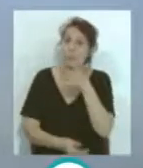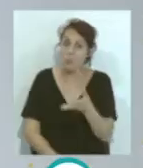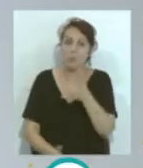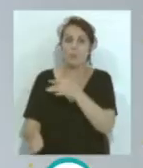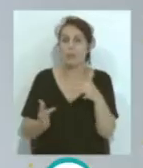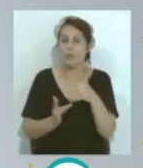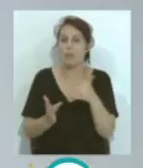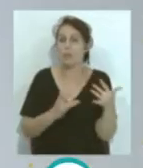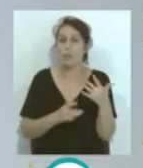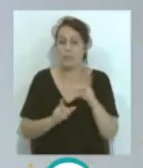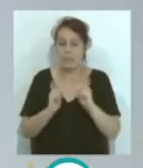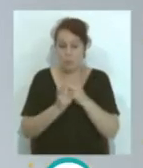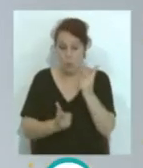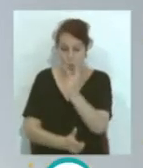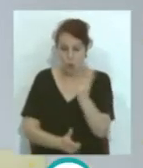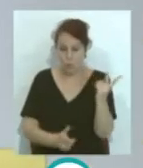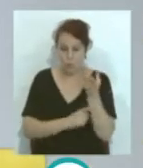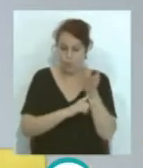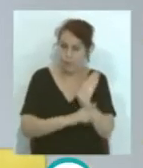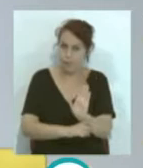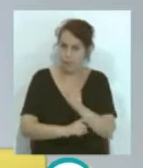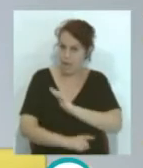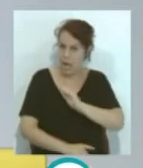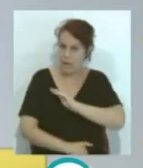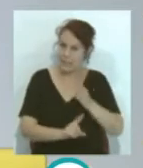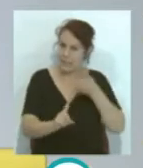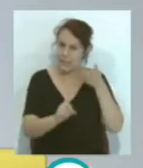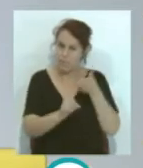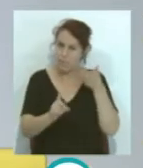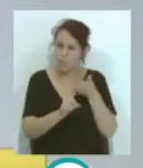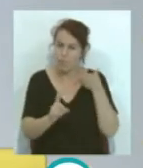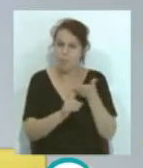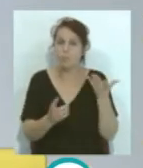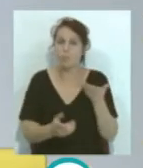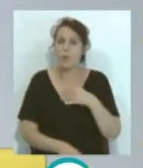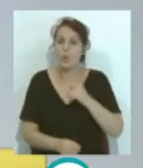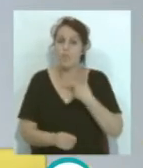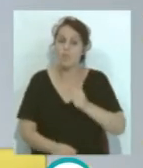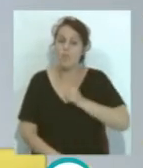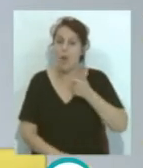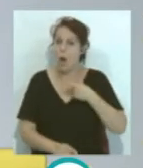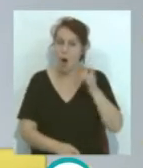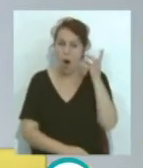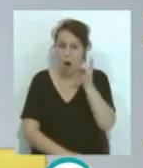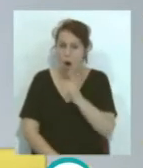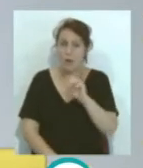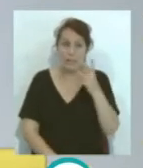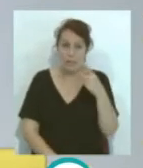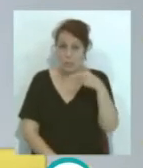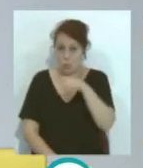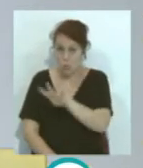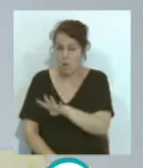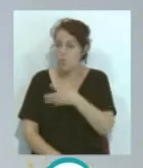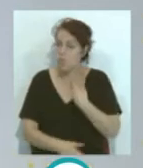partido con dos equipos... ...que proponen bastante en ataque... ...que tuvieron la oportunidad de hacer muchos holes... ...tres a cuatro finalmente